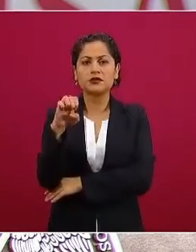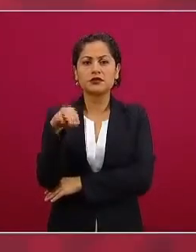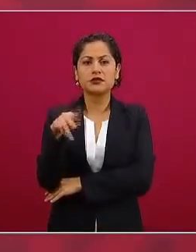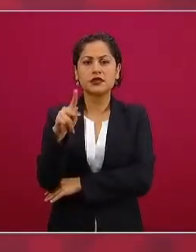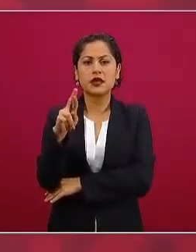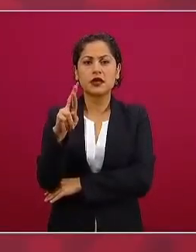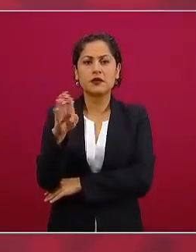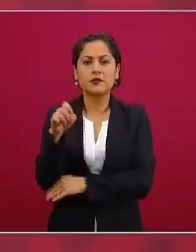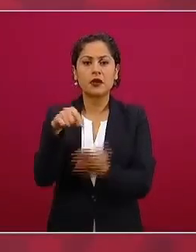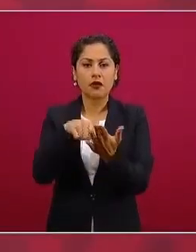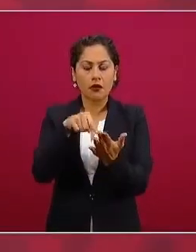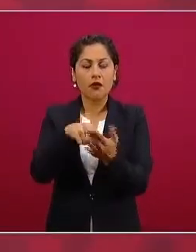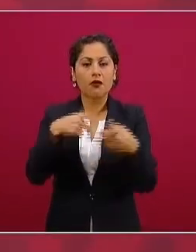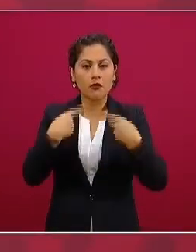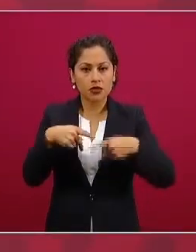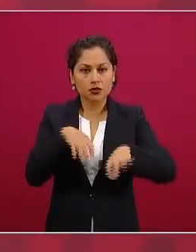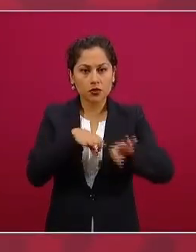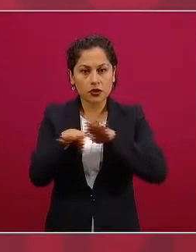articulistas